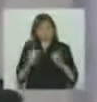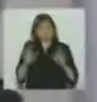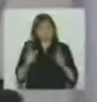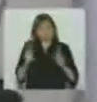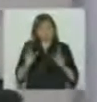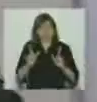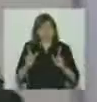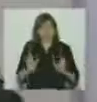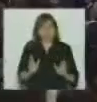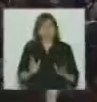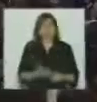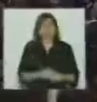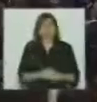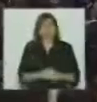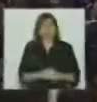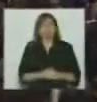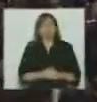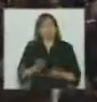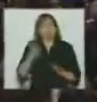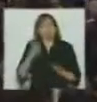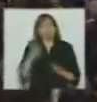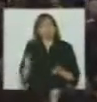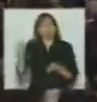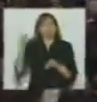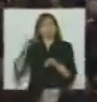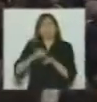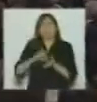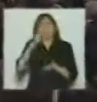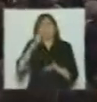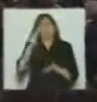fondo mejor que sea así mejor para usted